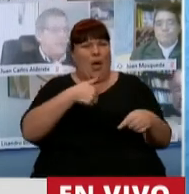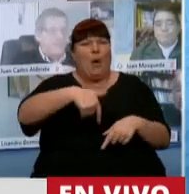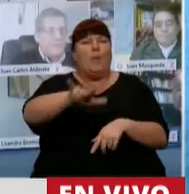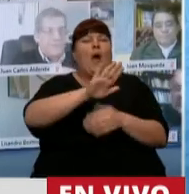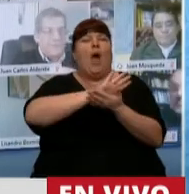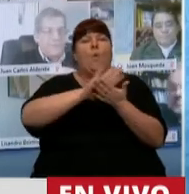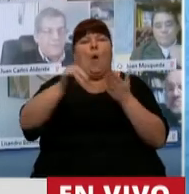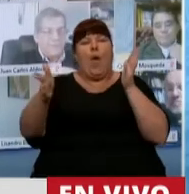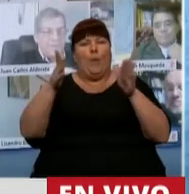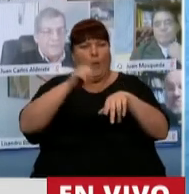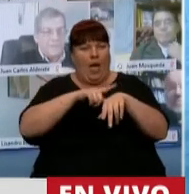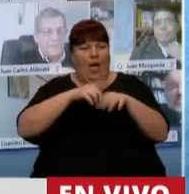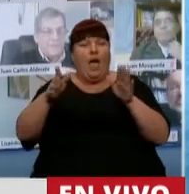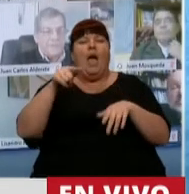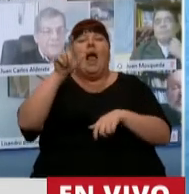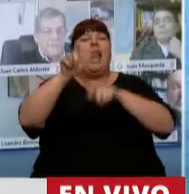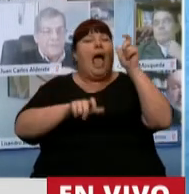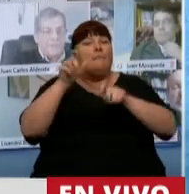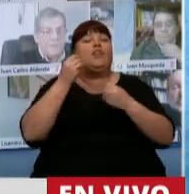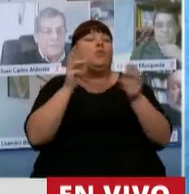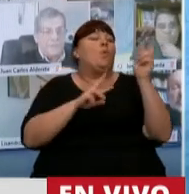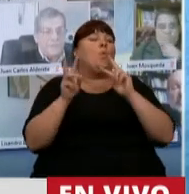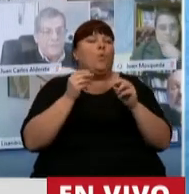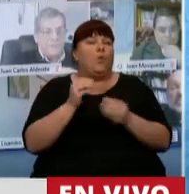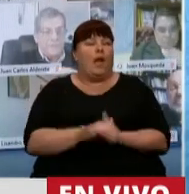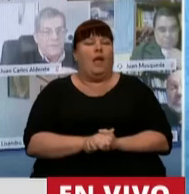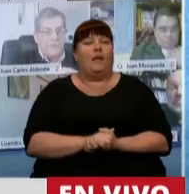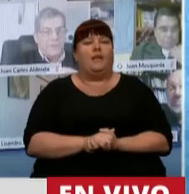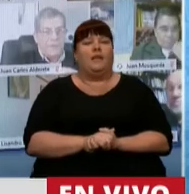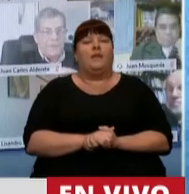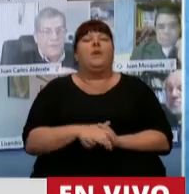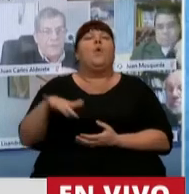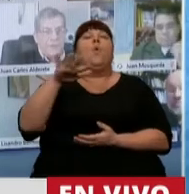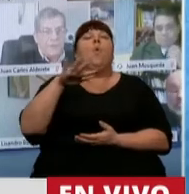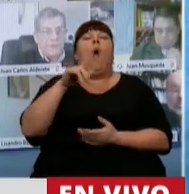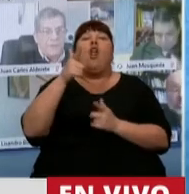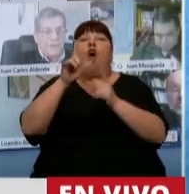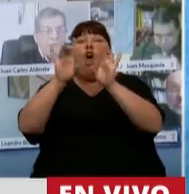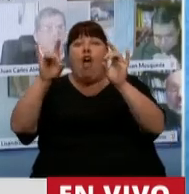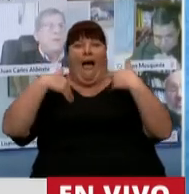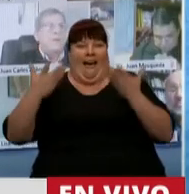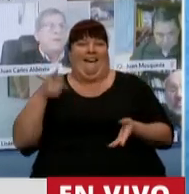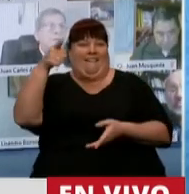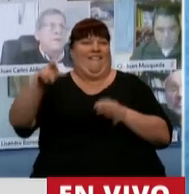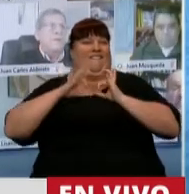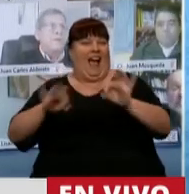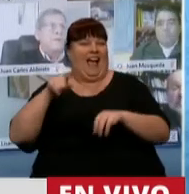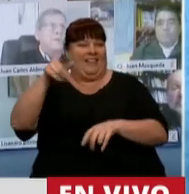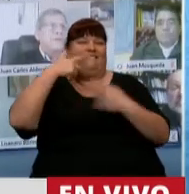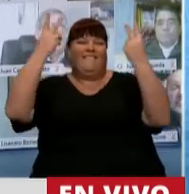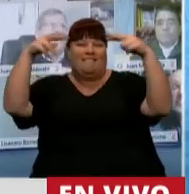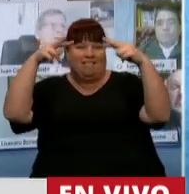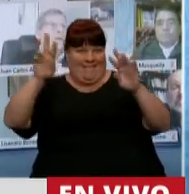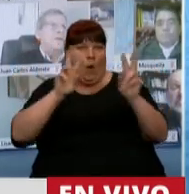nueva época donde la gente va a buscar aquellos lugares donde menos contagio hubo para ir a hacer